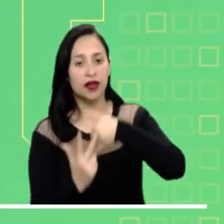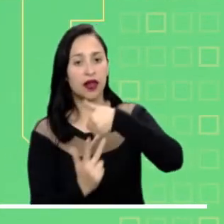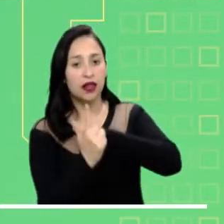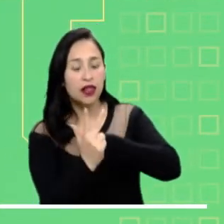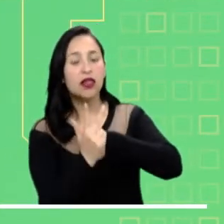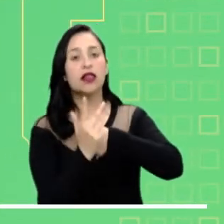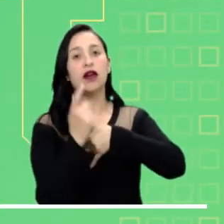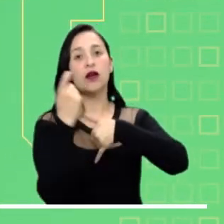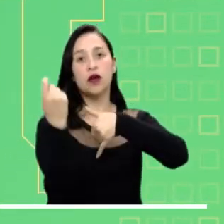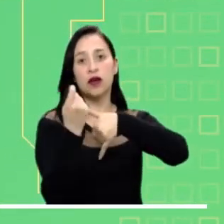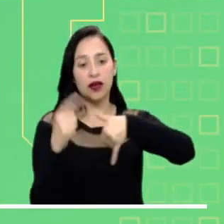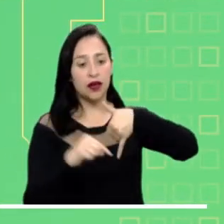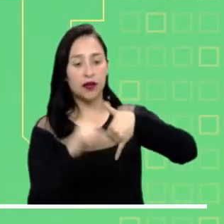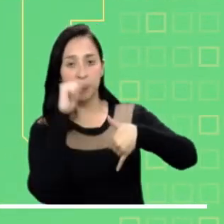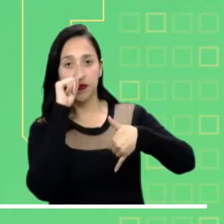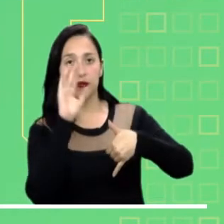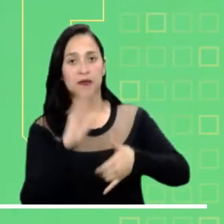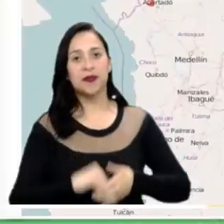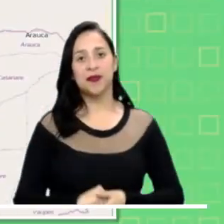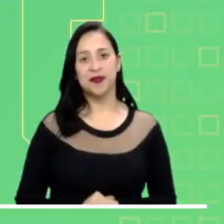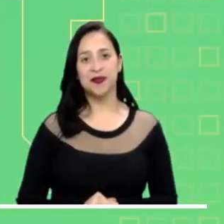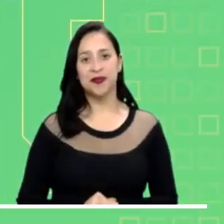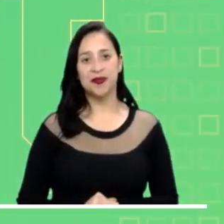Andina, Orinoquía y Amazónica.